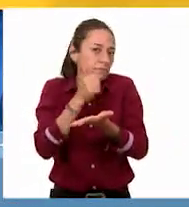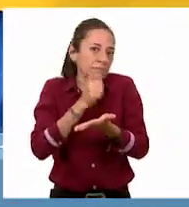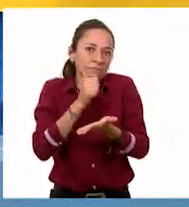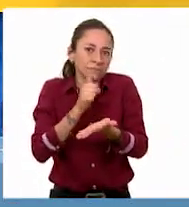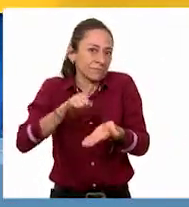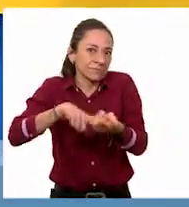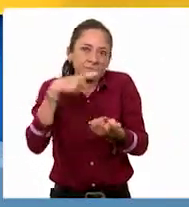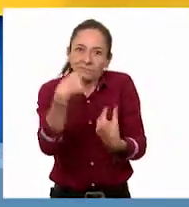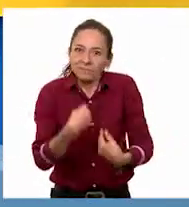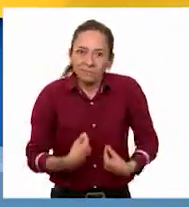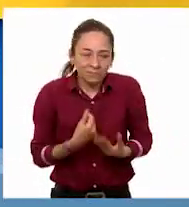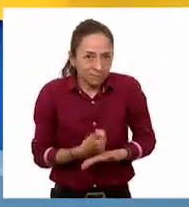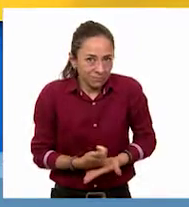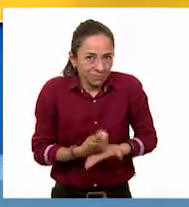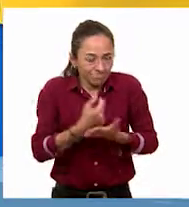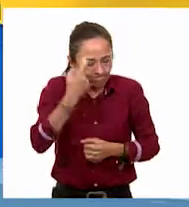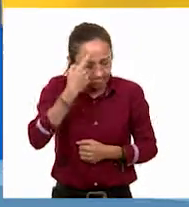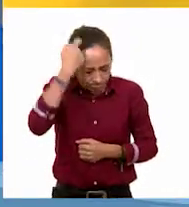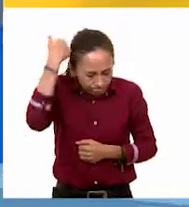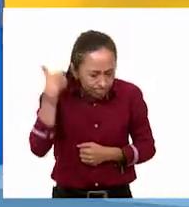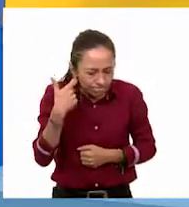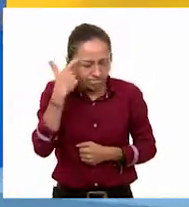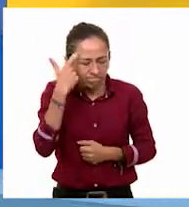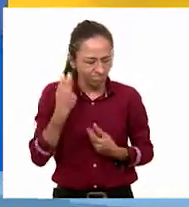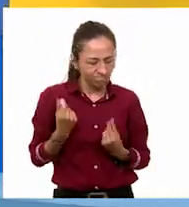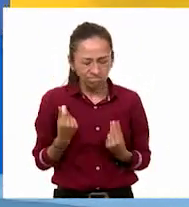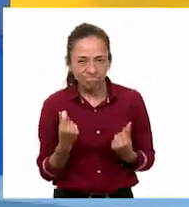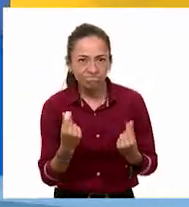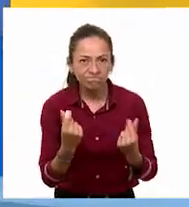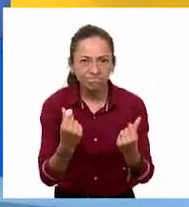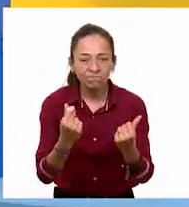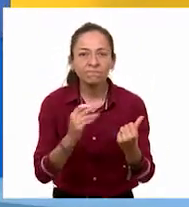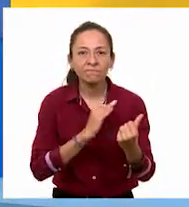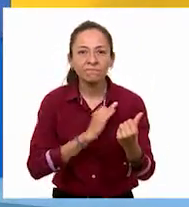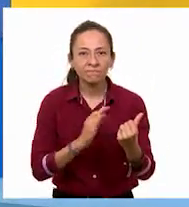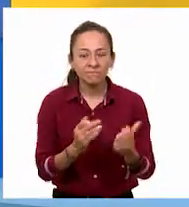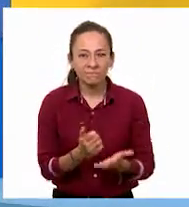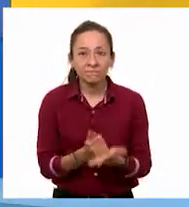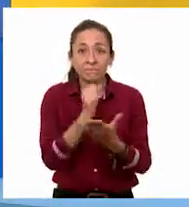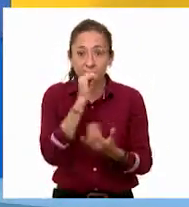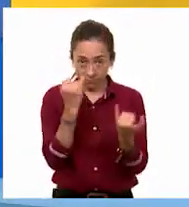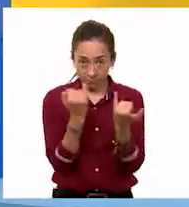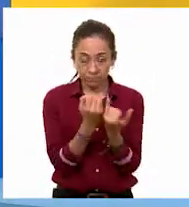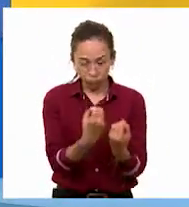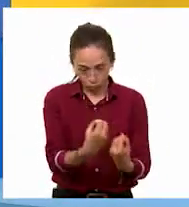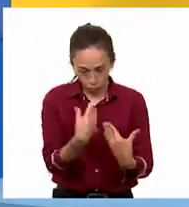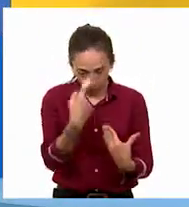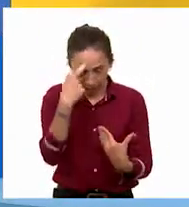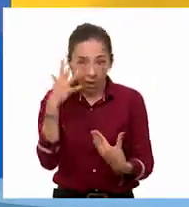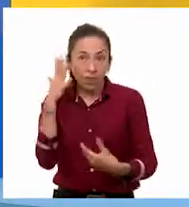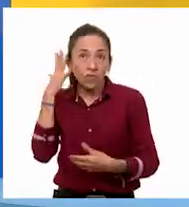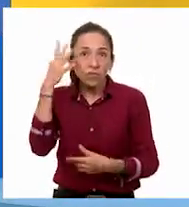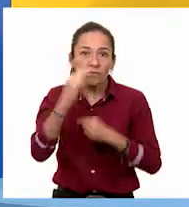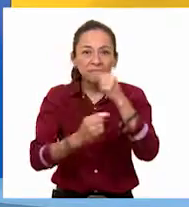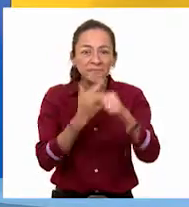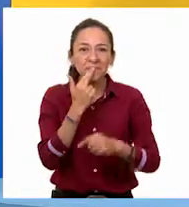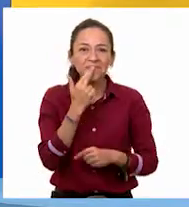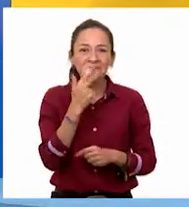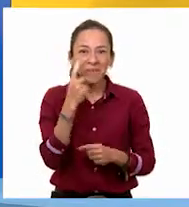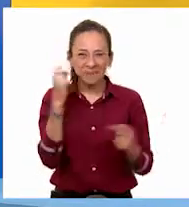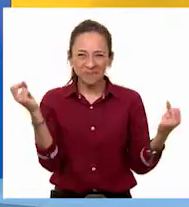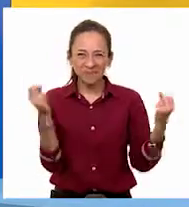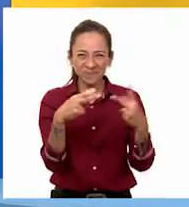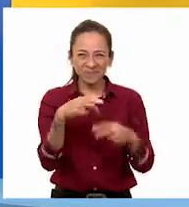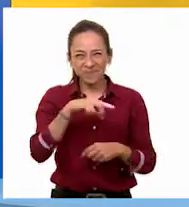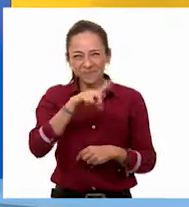Entrenan nuestra mente y nos dan herramientas invaluables para construir nuestro futuro. Hasta luego a todas y todos y pórtense muy